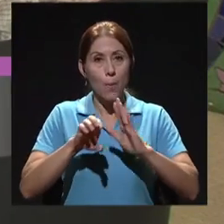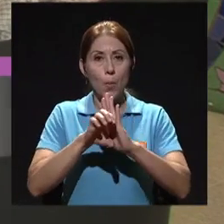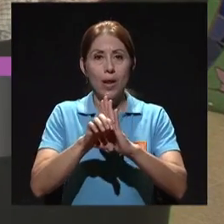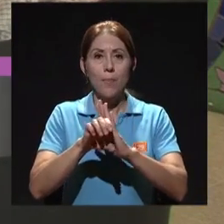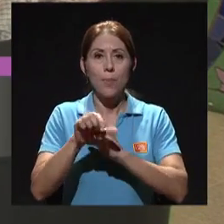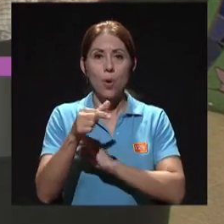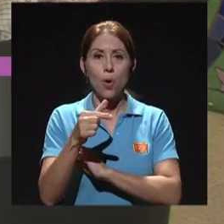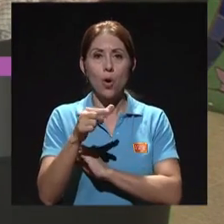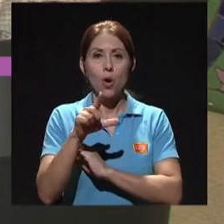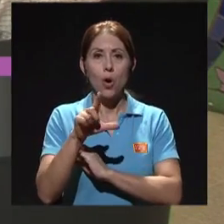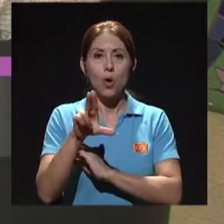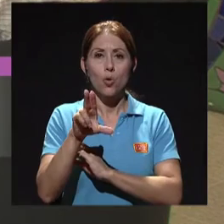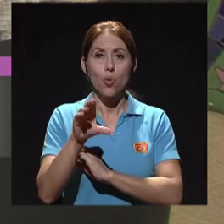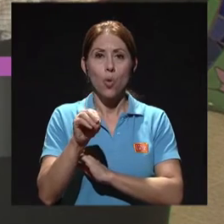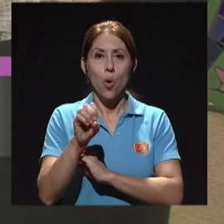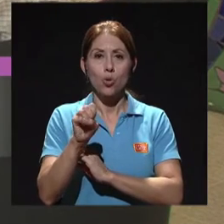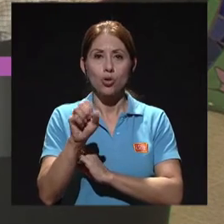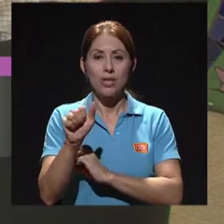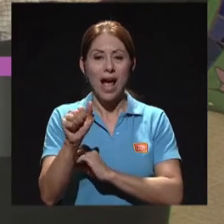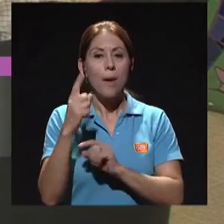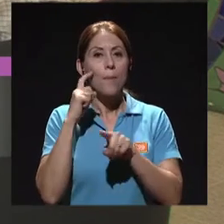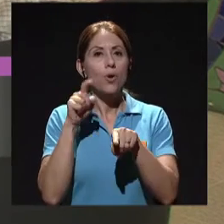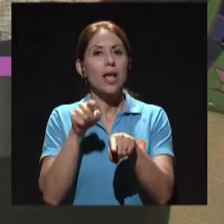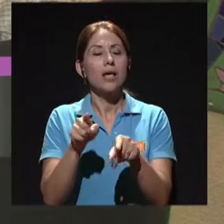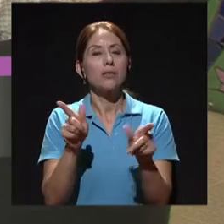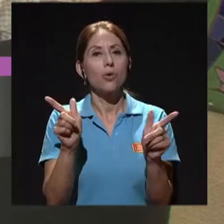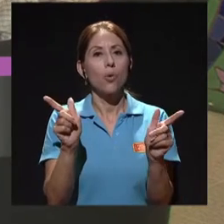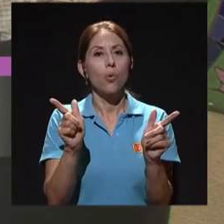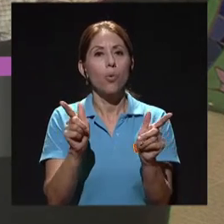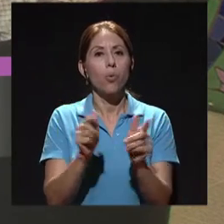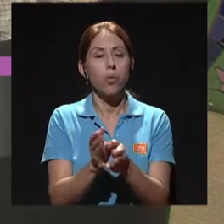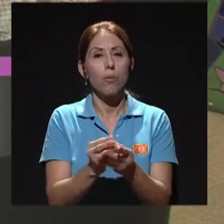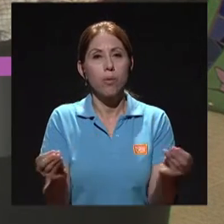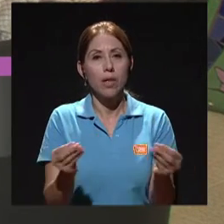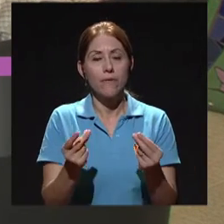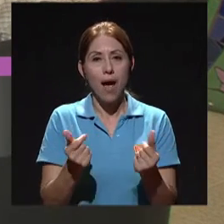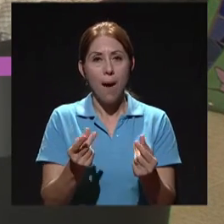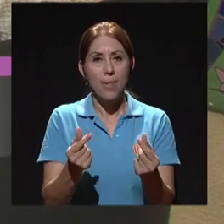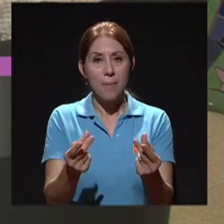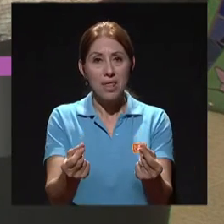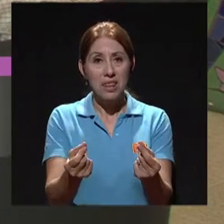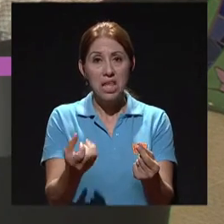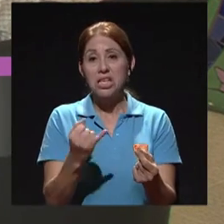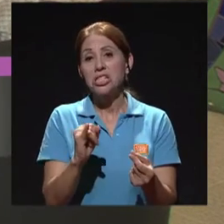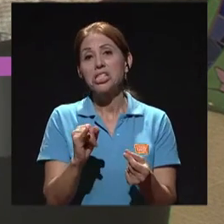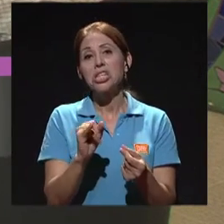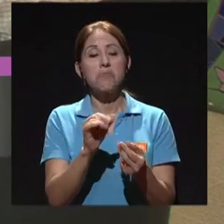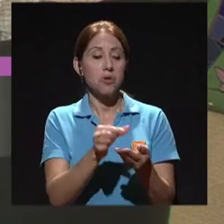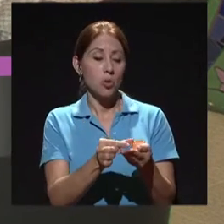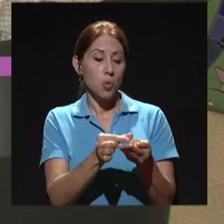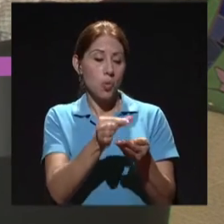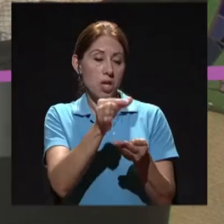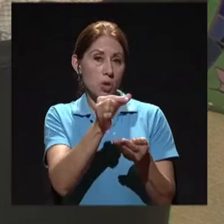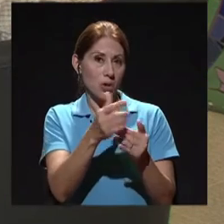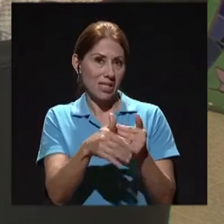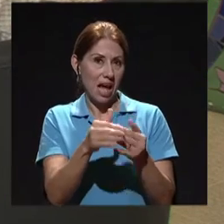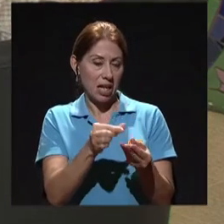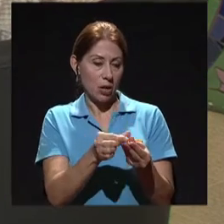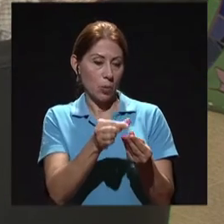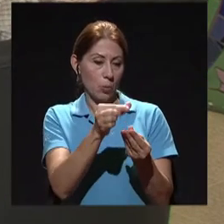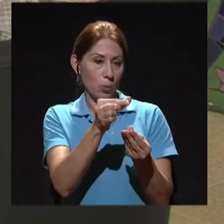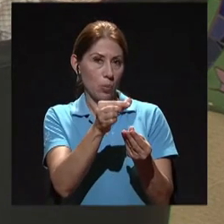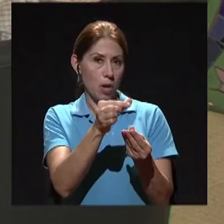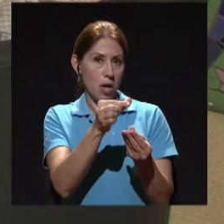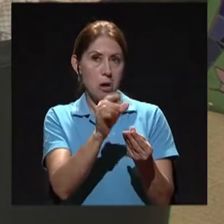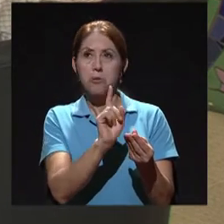se consume. Se consume más o menos rápidamente. Entonces, si uno deja un tubito, ¿verdad?,